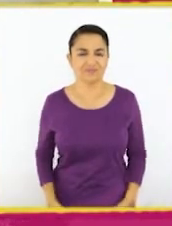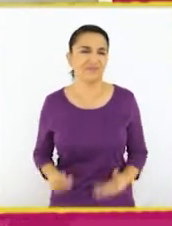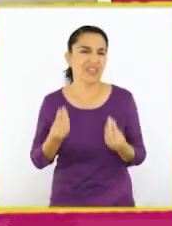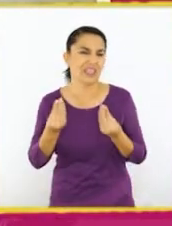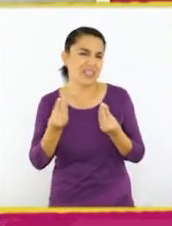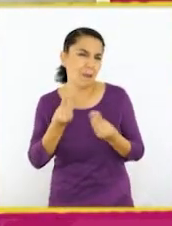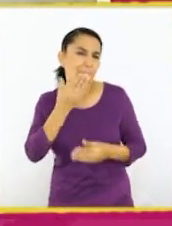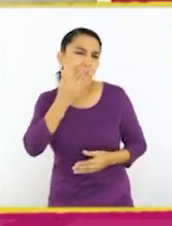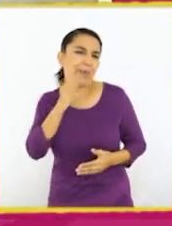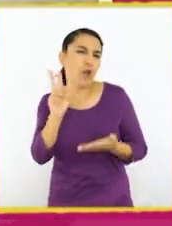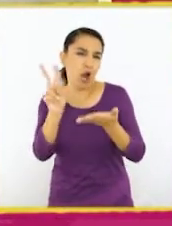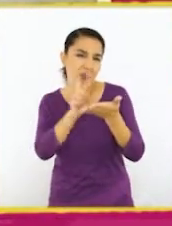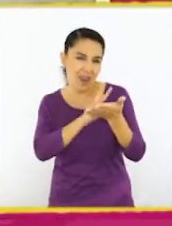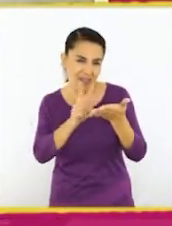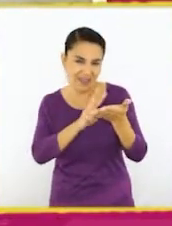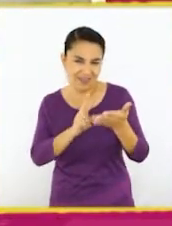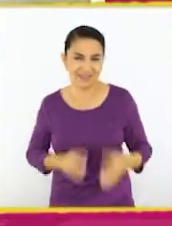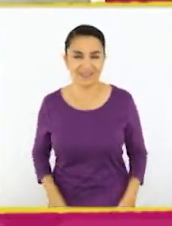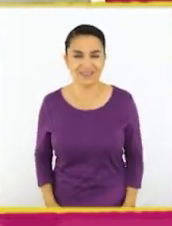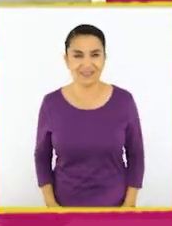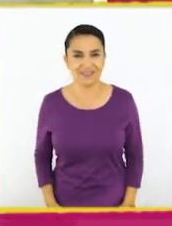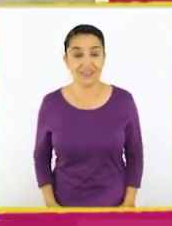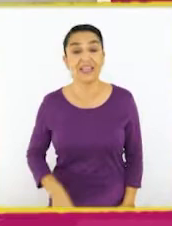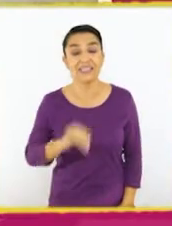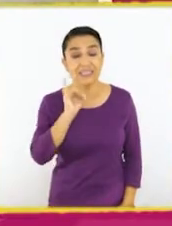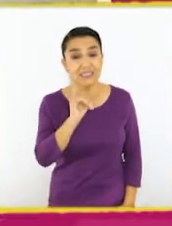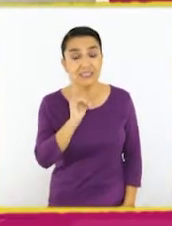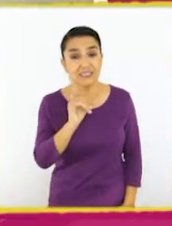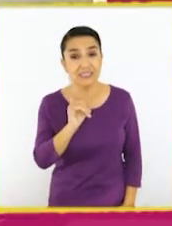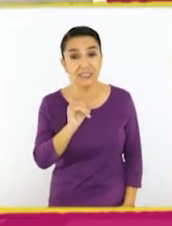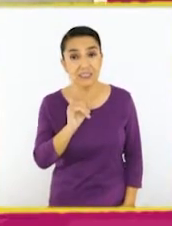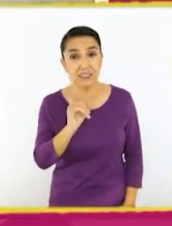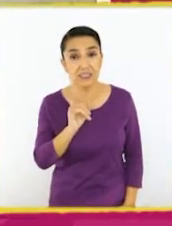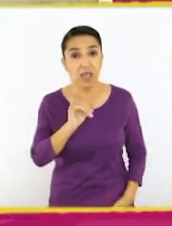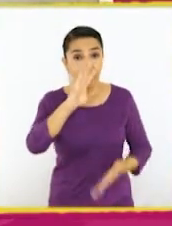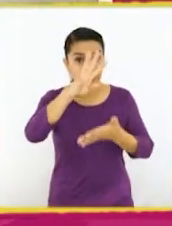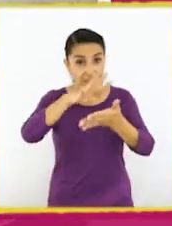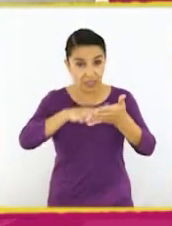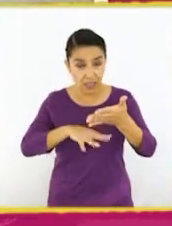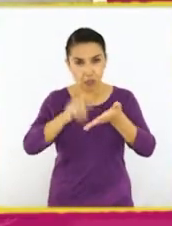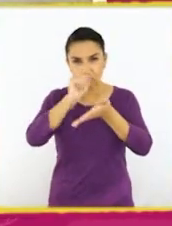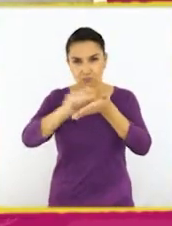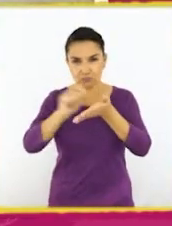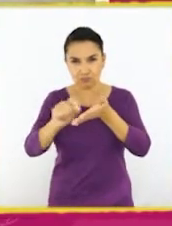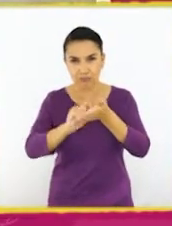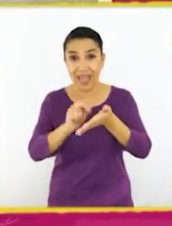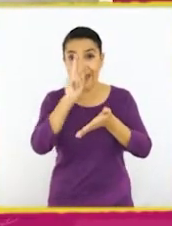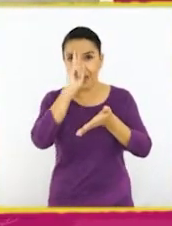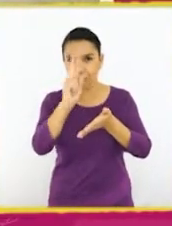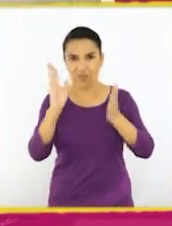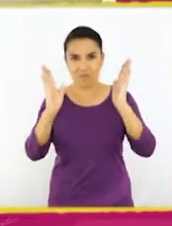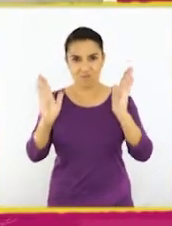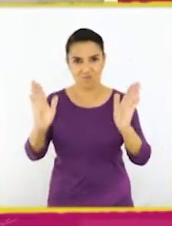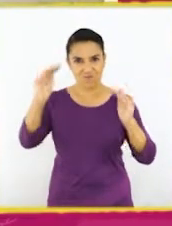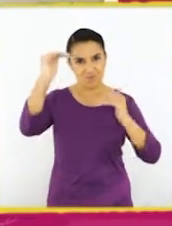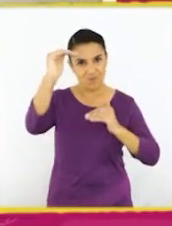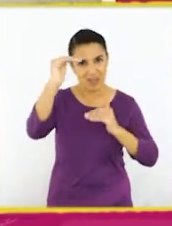¿Qué es más agradable leer? ¡Exacto! Aquellos textos que respetan los márgenes.